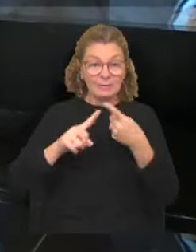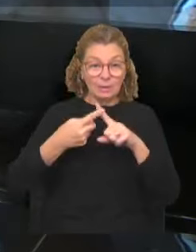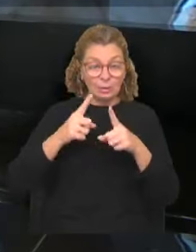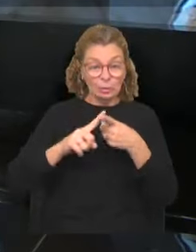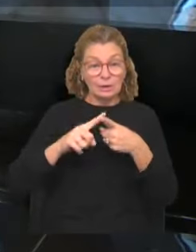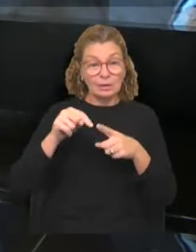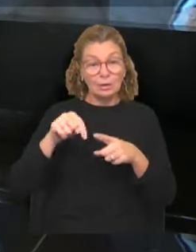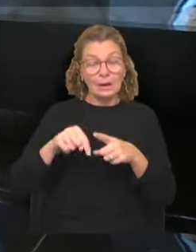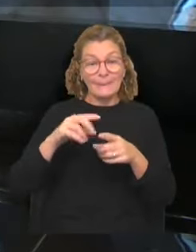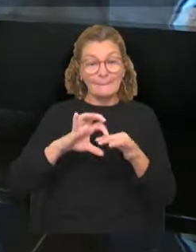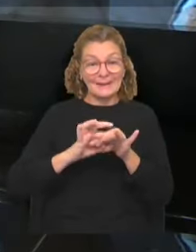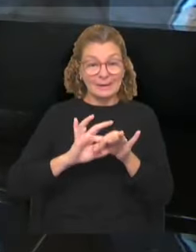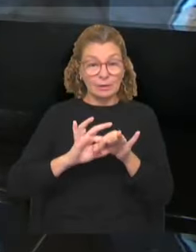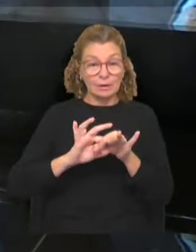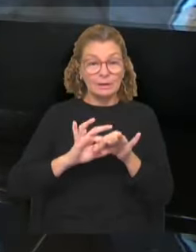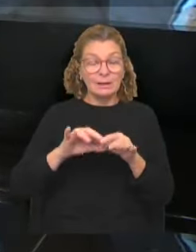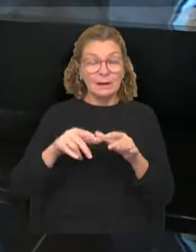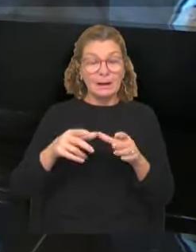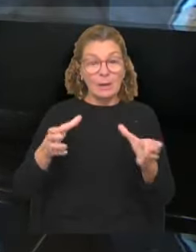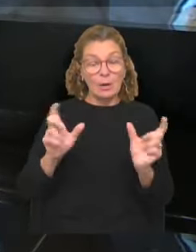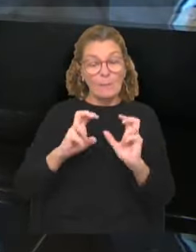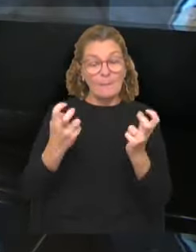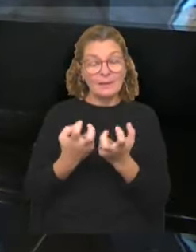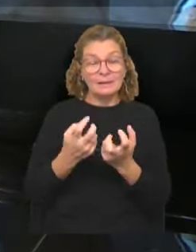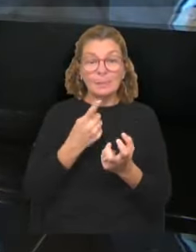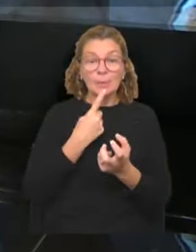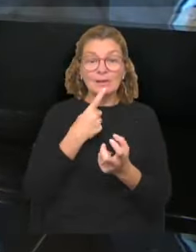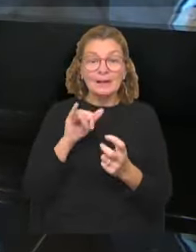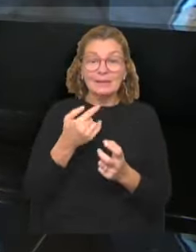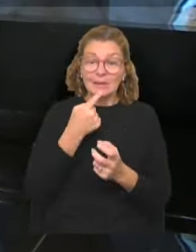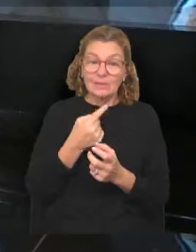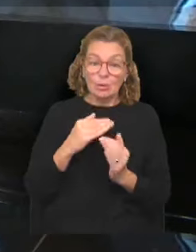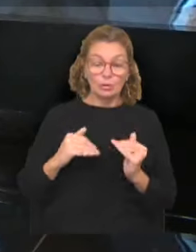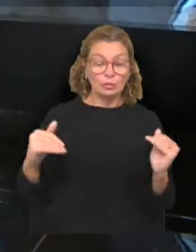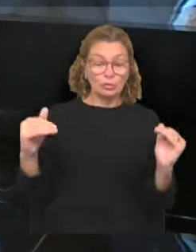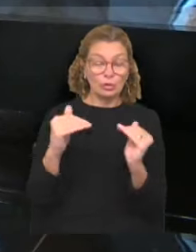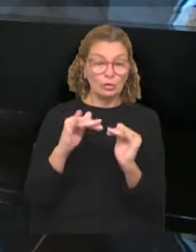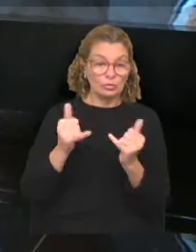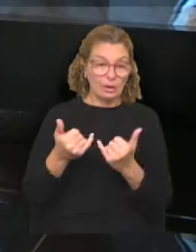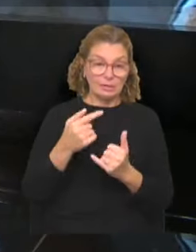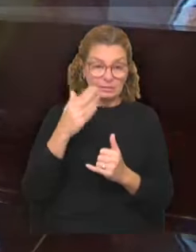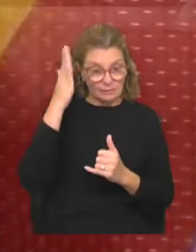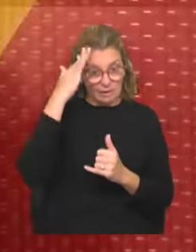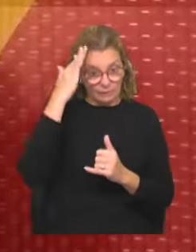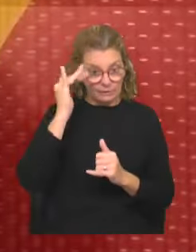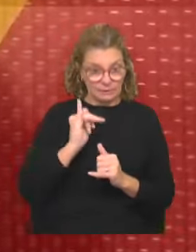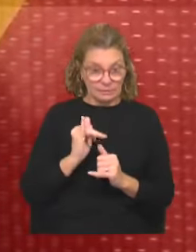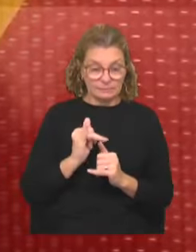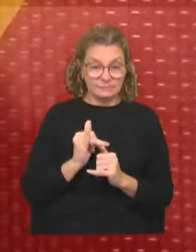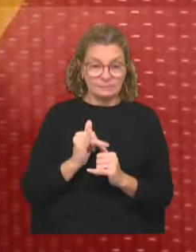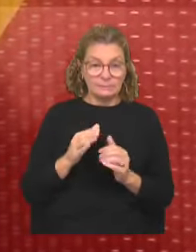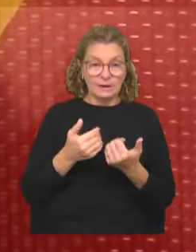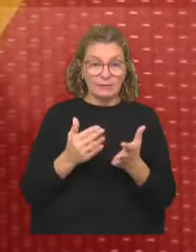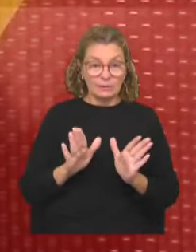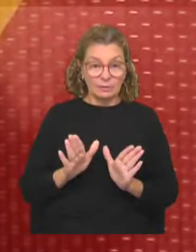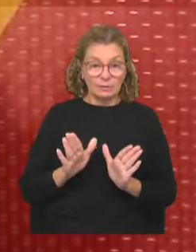oficialmente el miércoles en la Mesa Política, dijo Manini que ya hay un consenso sobre esta decisión. Cabildo